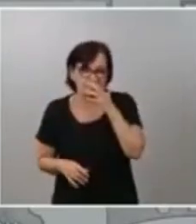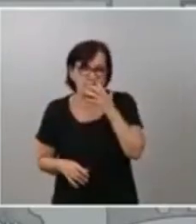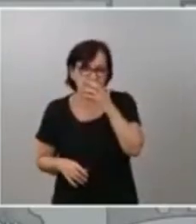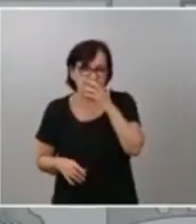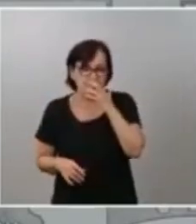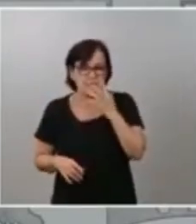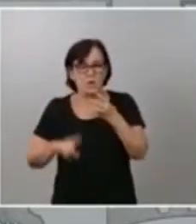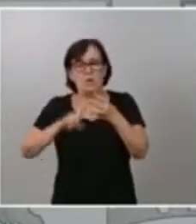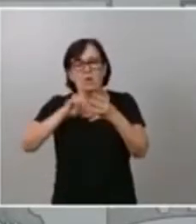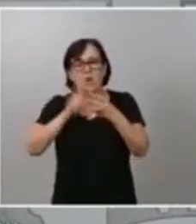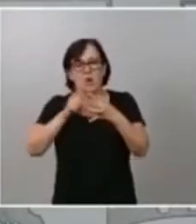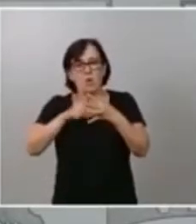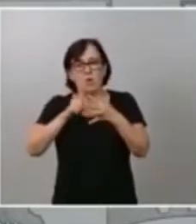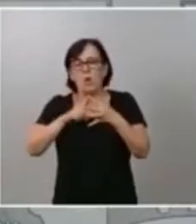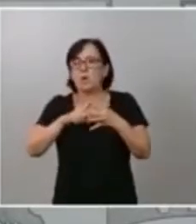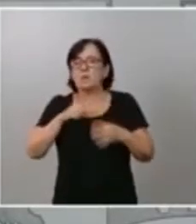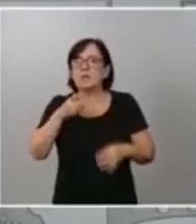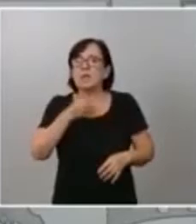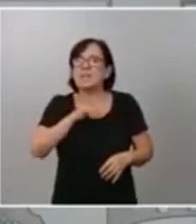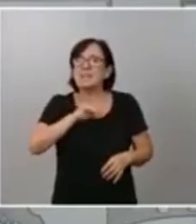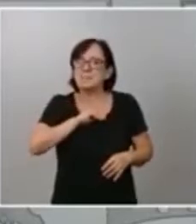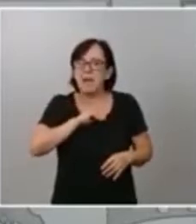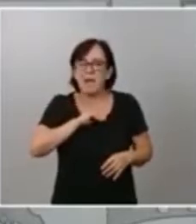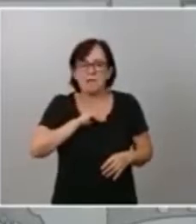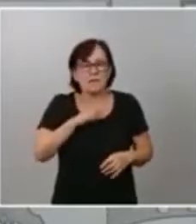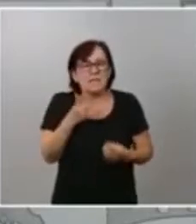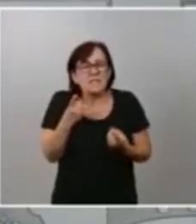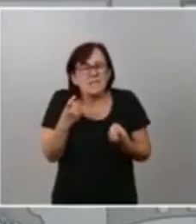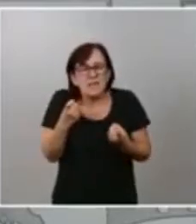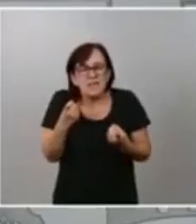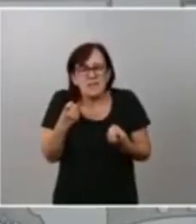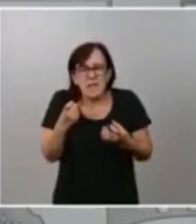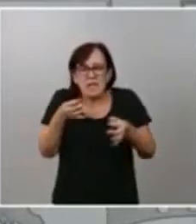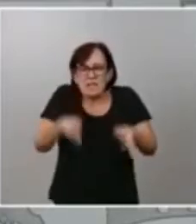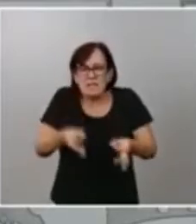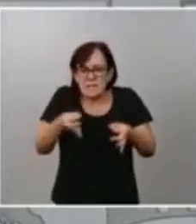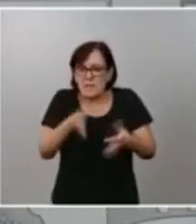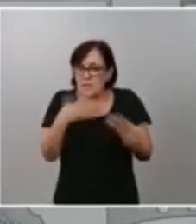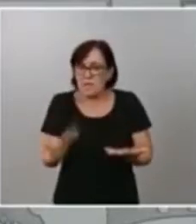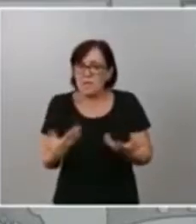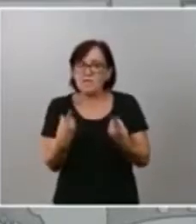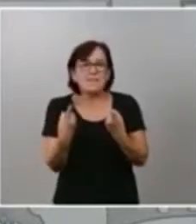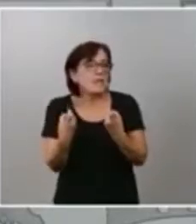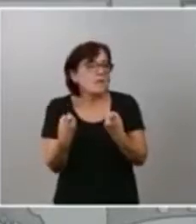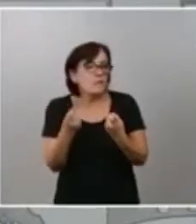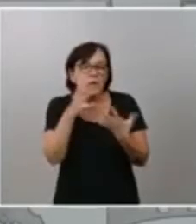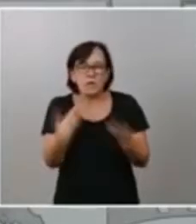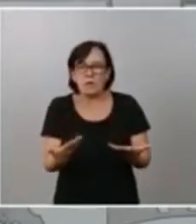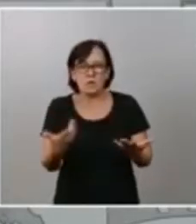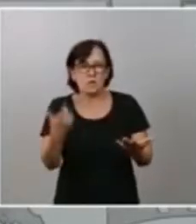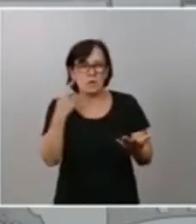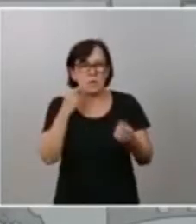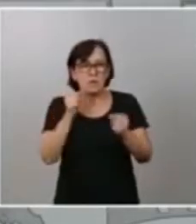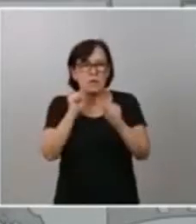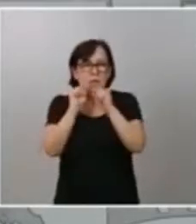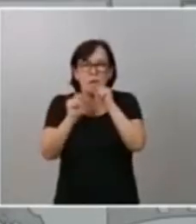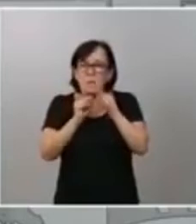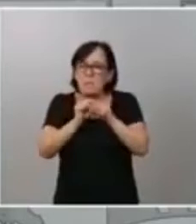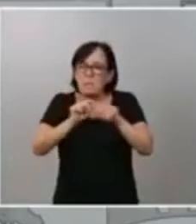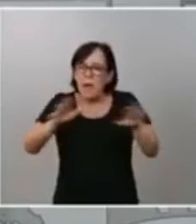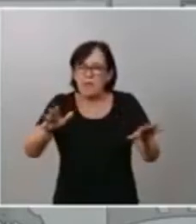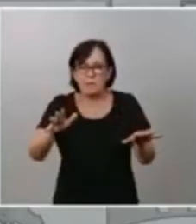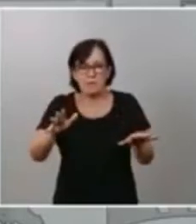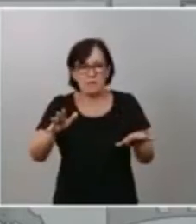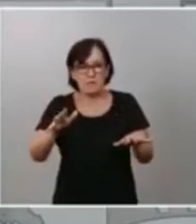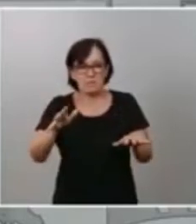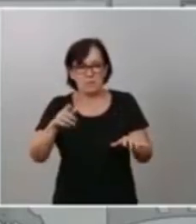España necesita, siempre lo ha necesitado, pero en un momento como el actual, que tenemos una pandemia como no ha sufrido la humanidad en